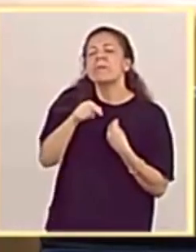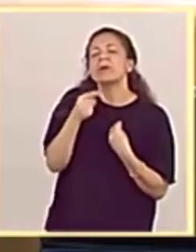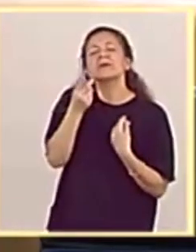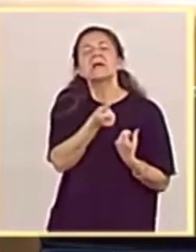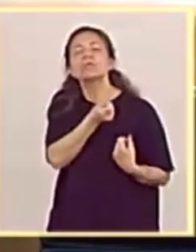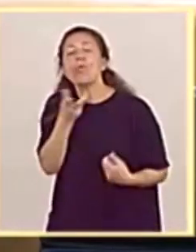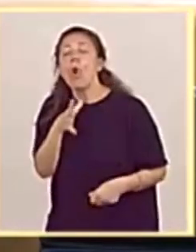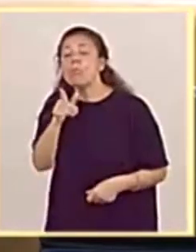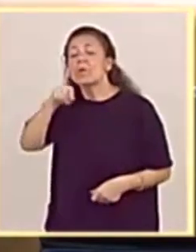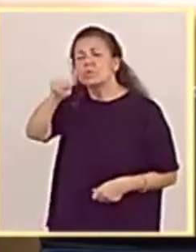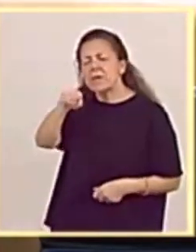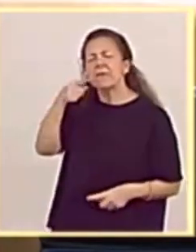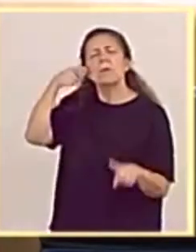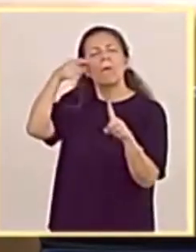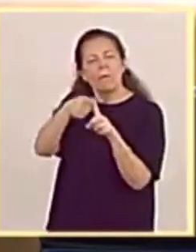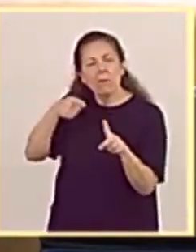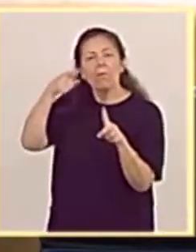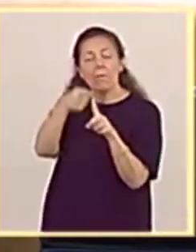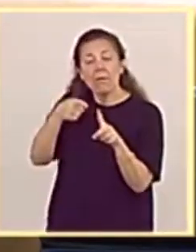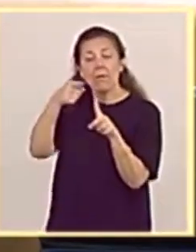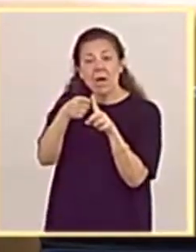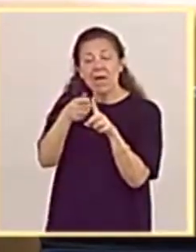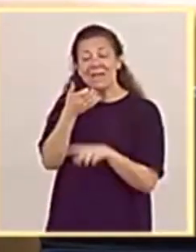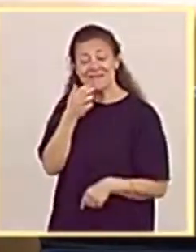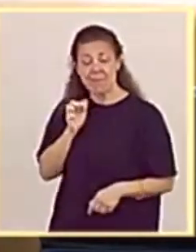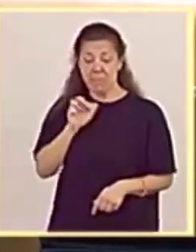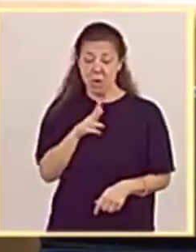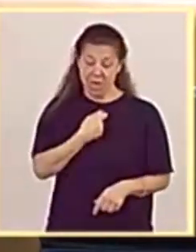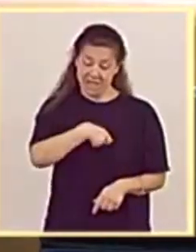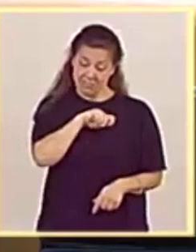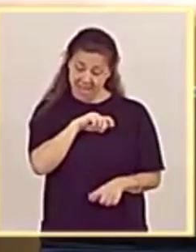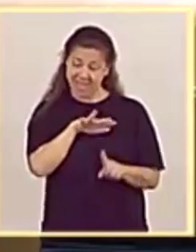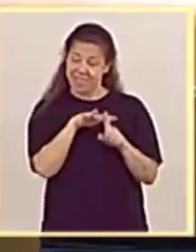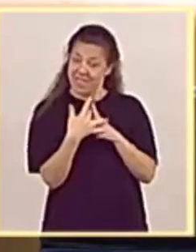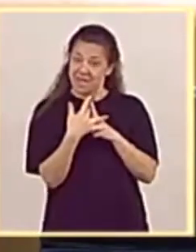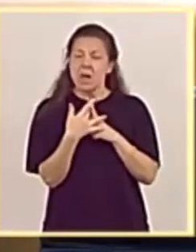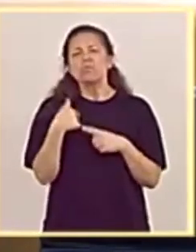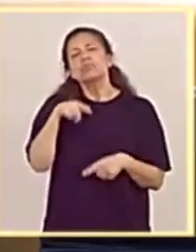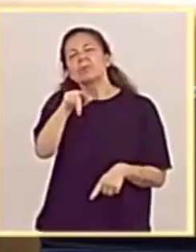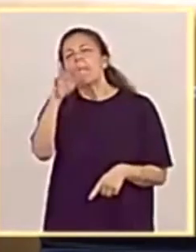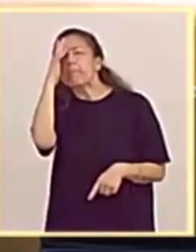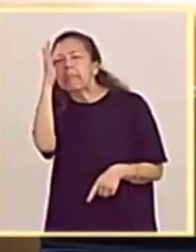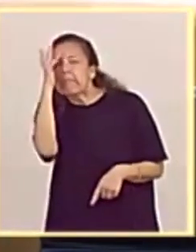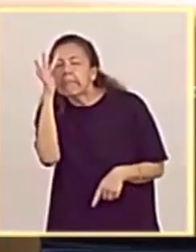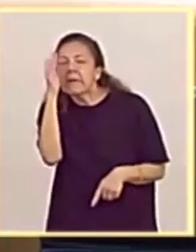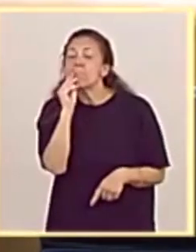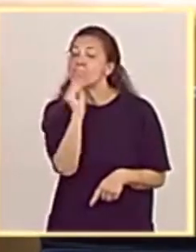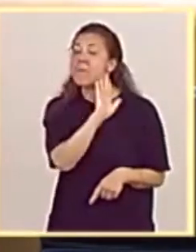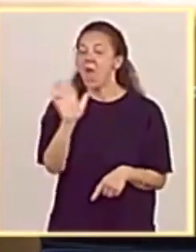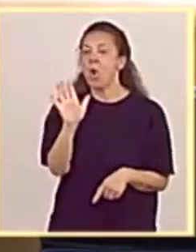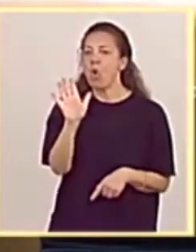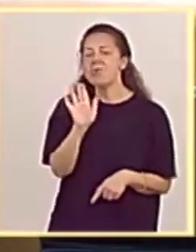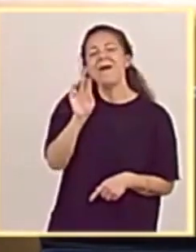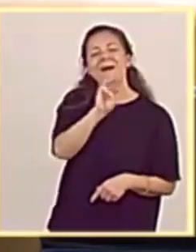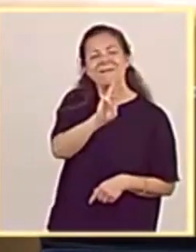porque ustedes siguen instalados en cuanto peor le vaya a España, tienen la falsa ilusión de que mejor le irá al